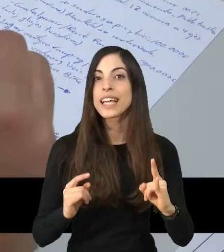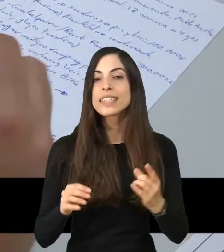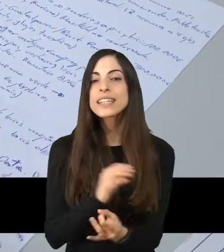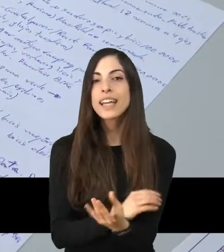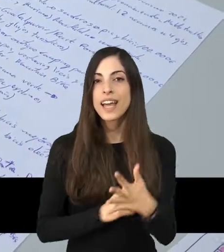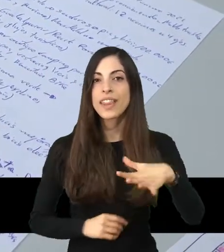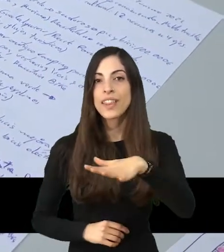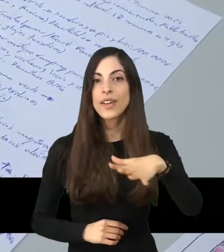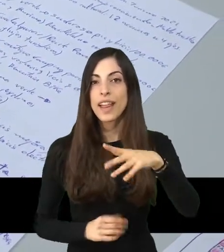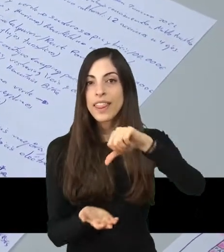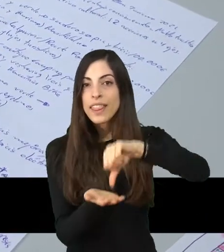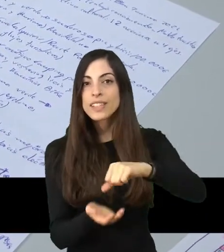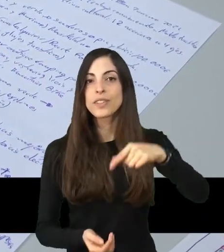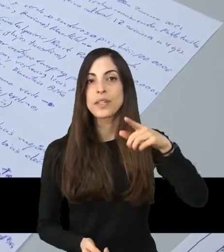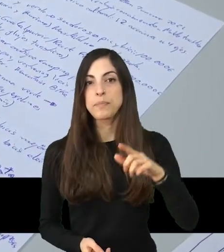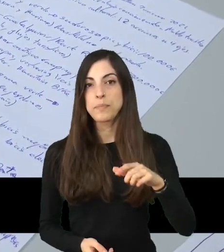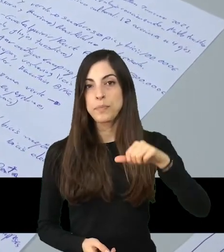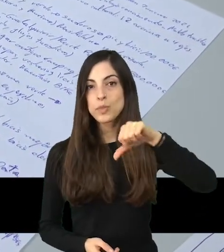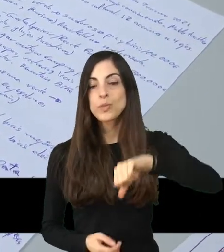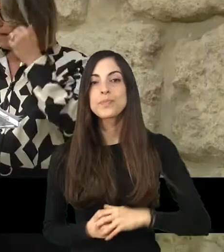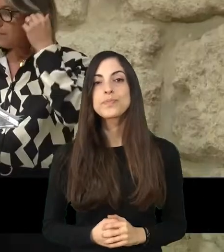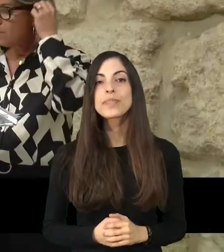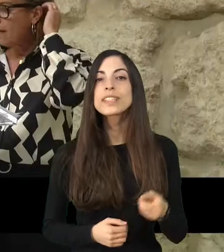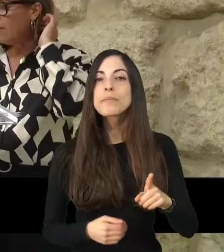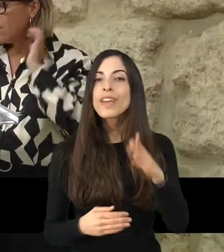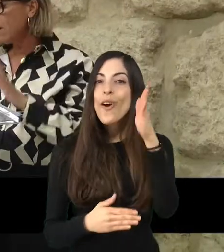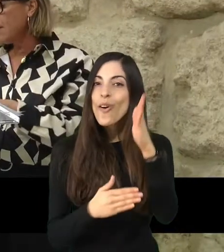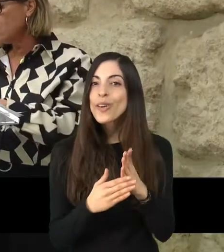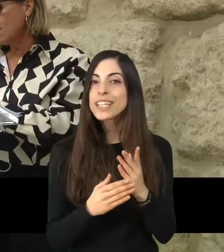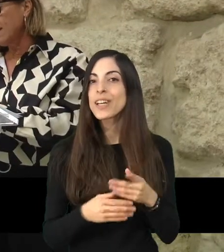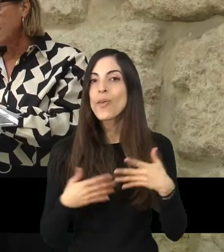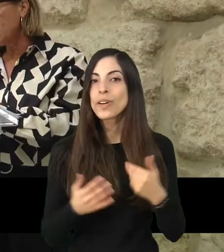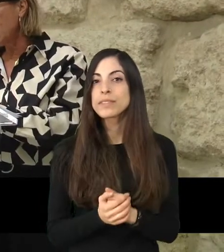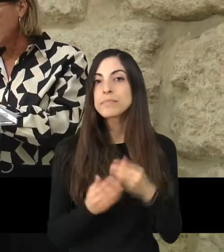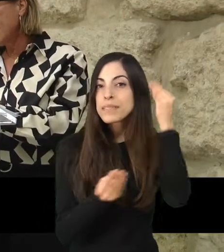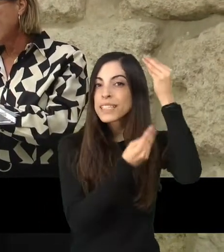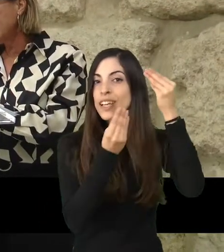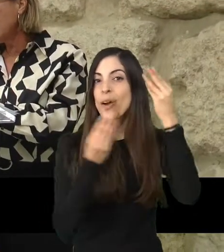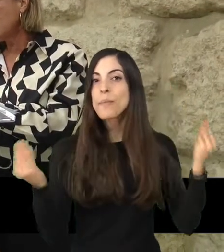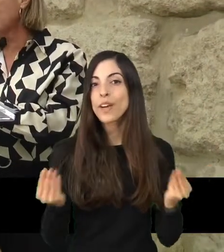Otro de los ejes está pensado para la mejora de la calidad turística a través de la competitividad.